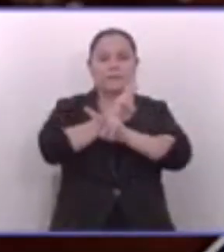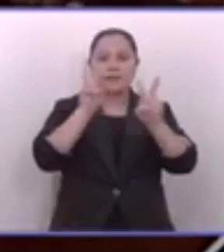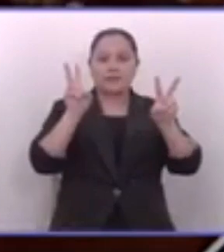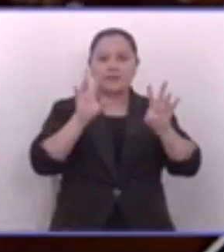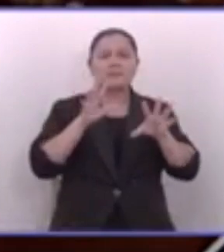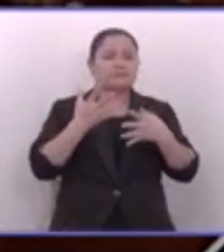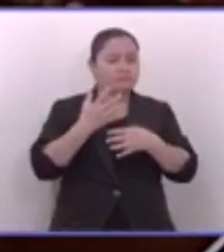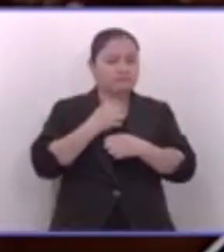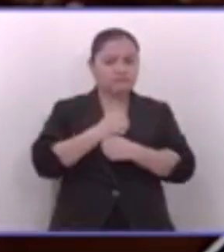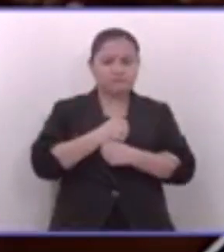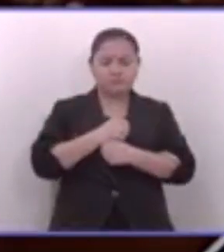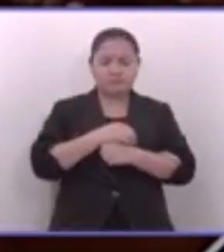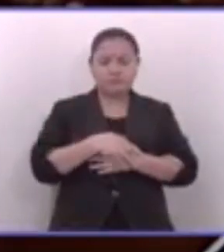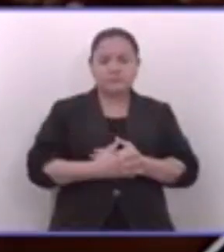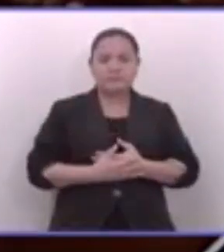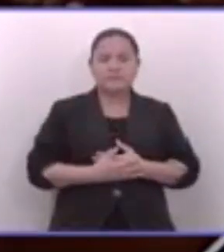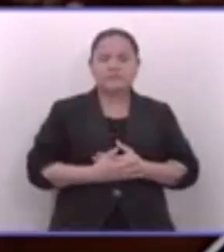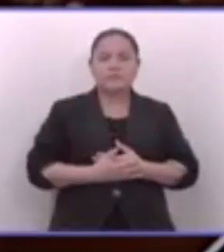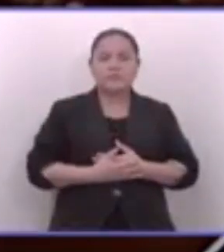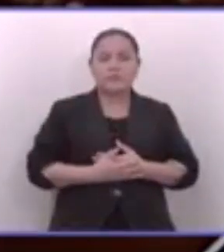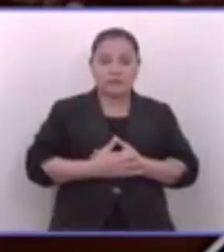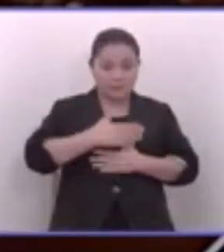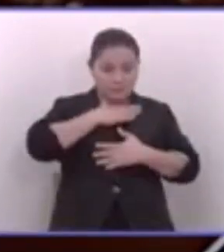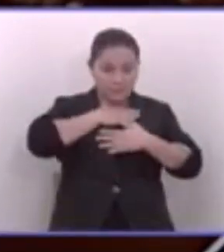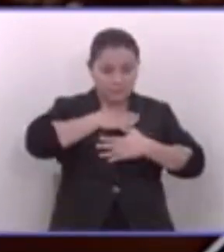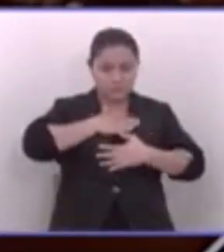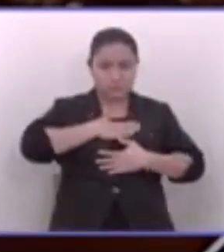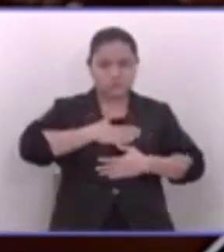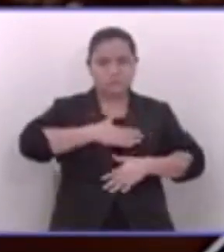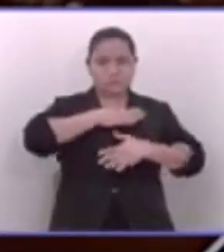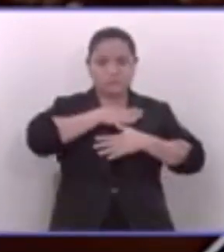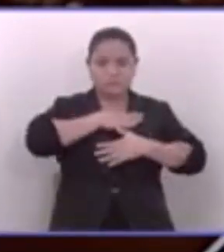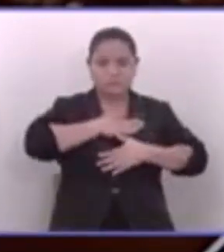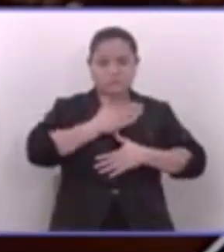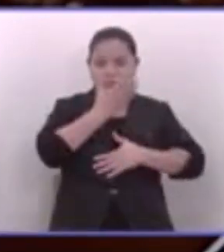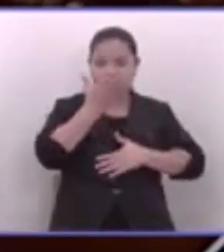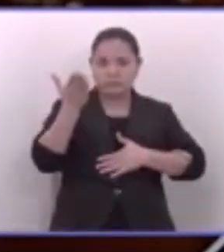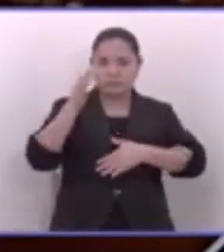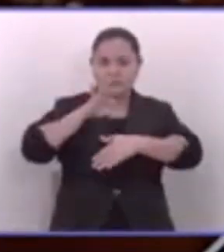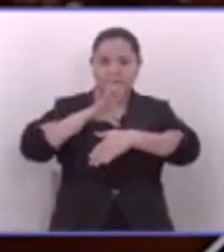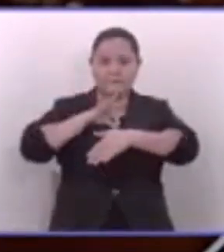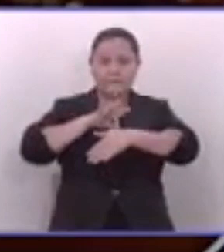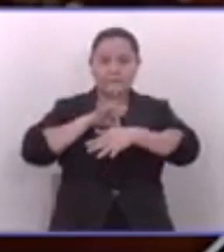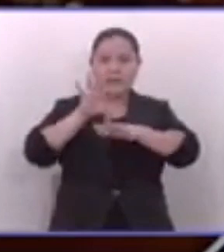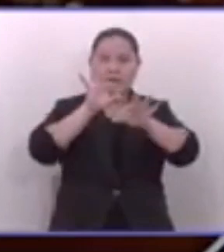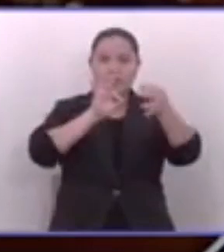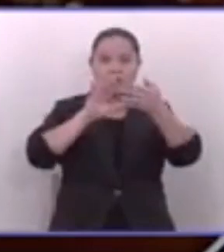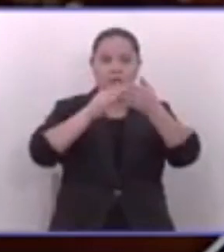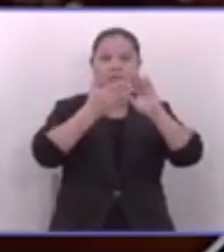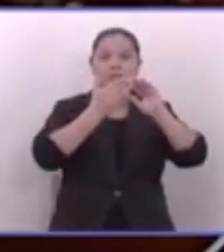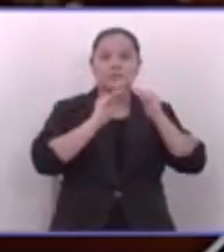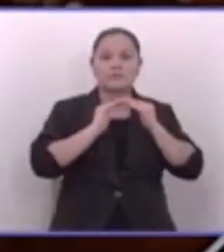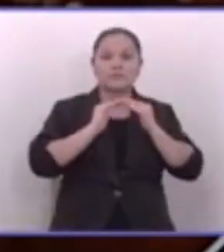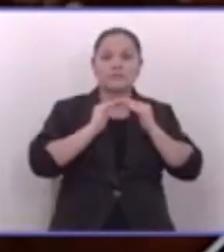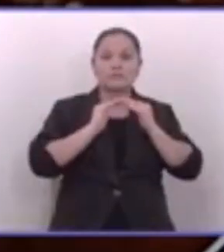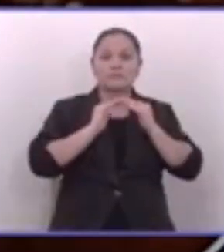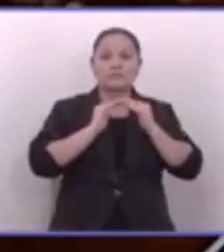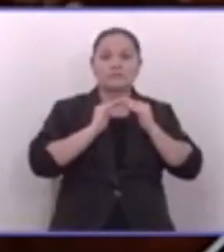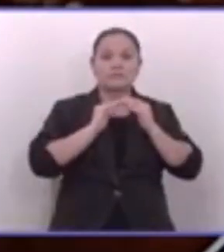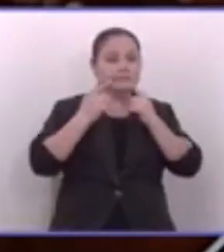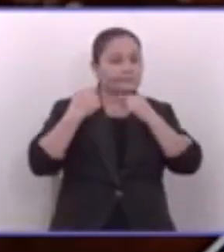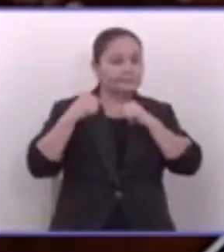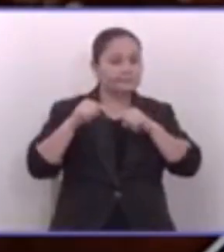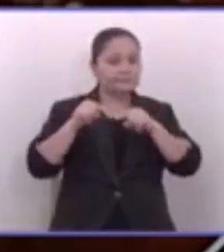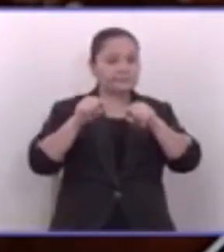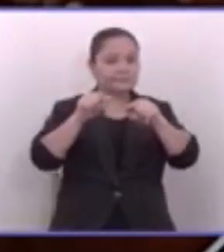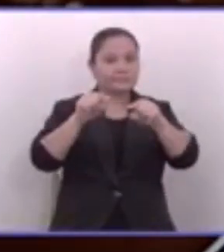garantiza que la tranquilidad que ahora viven en algunas comunidades se va a